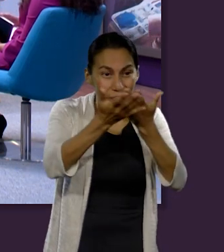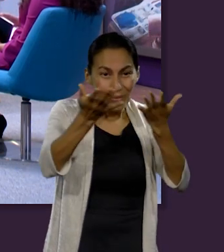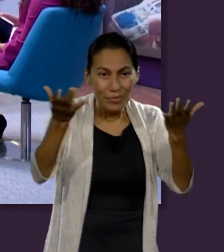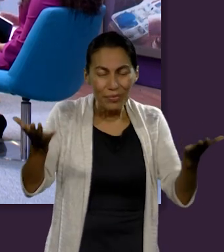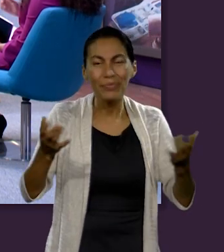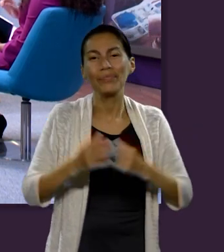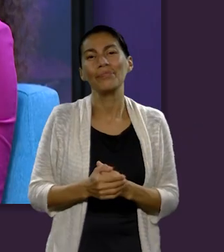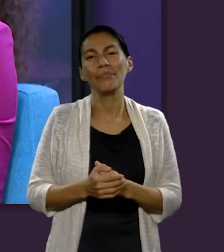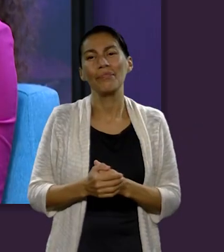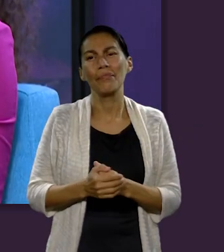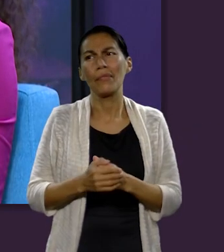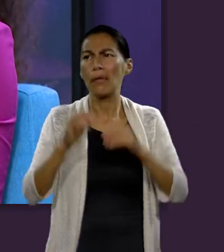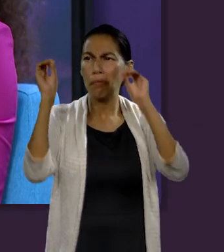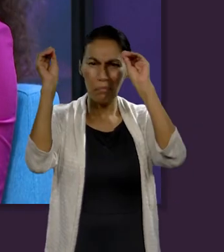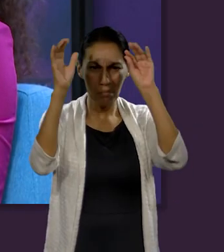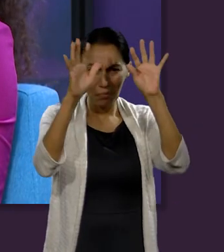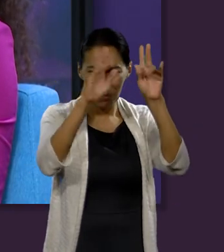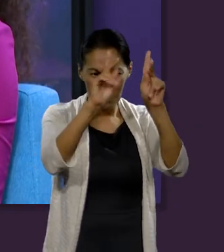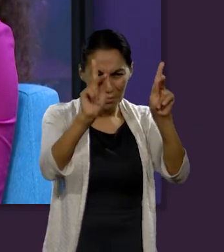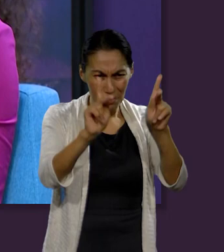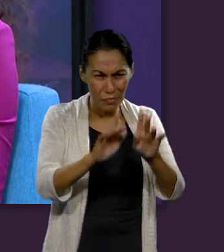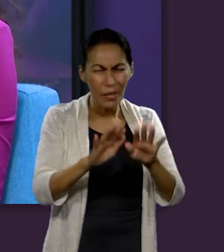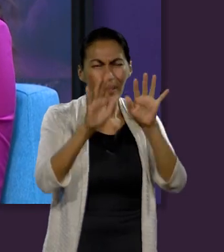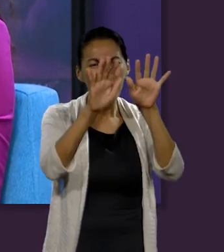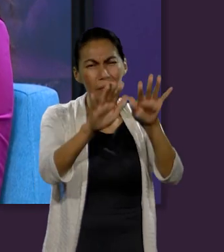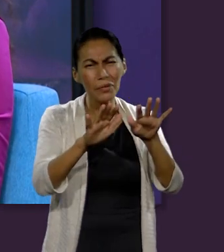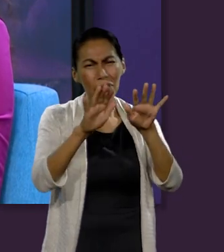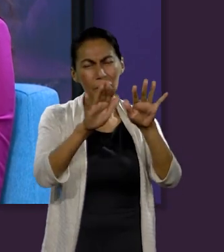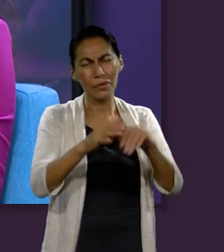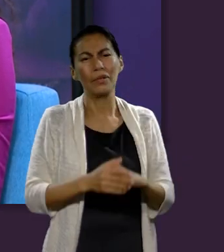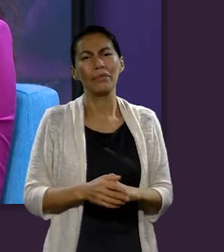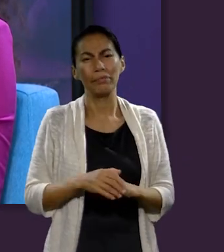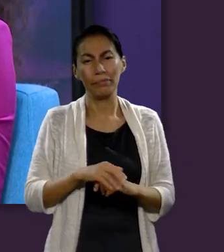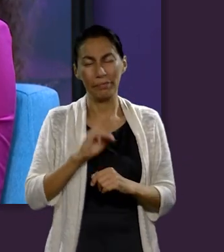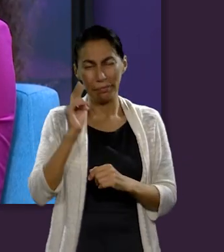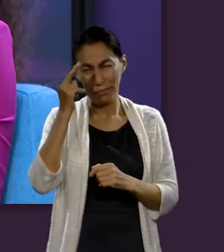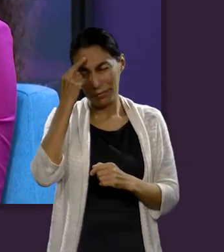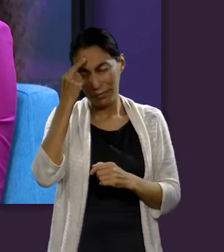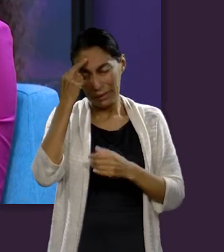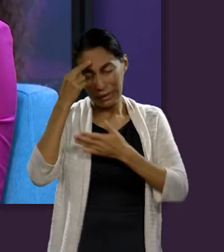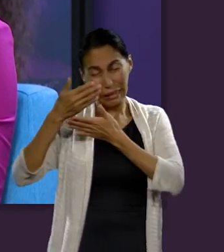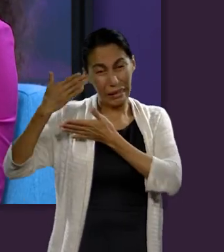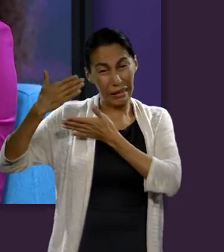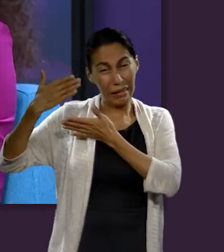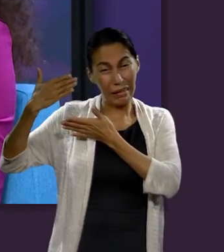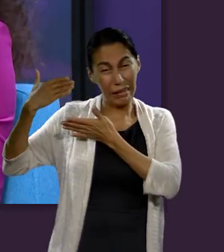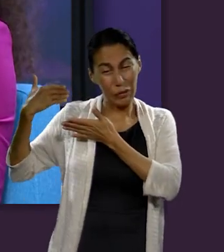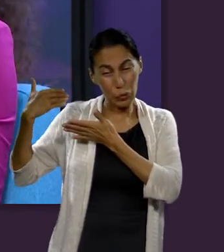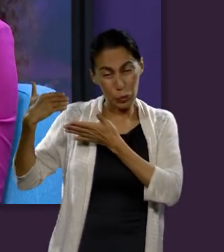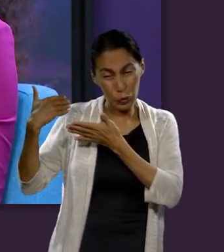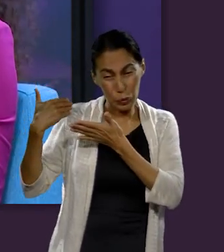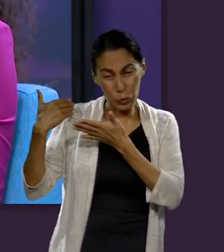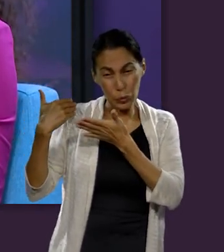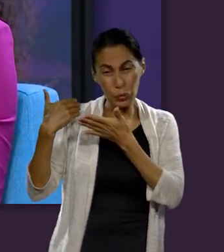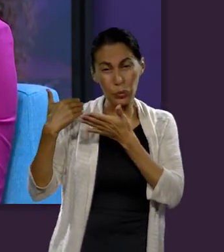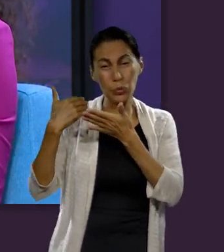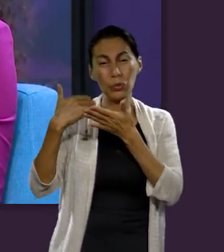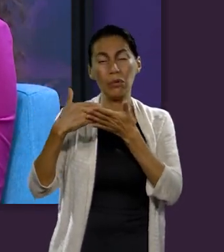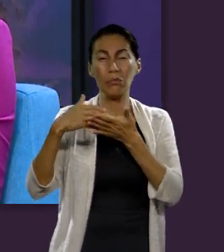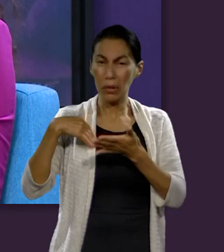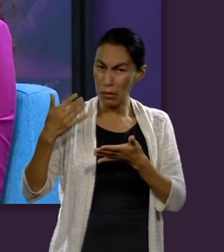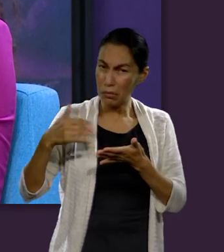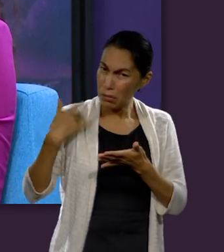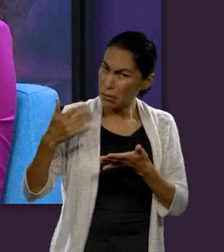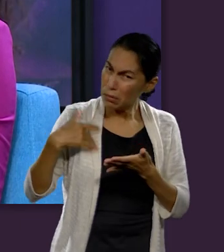consuelo, incluso dándonos la oportunidad de ver al pasado. Hemos podido contemplar todos